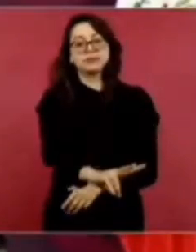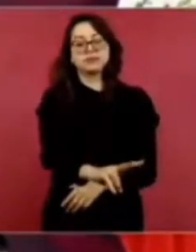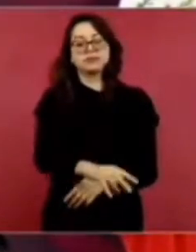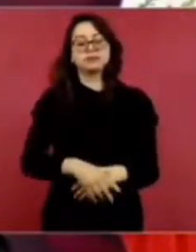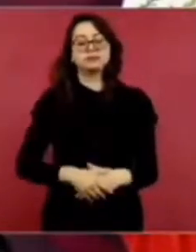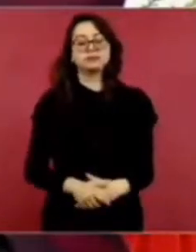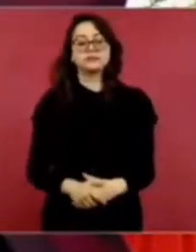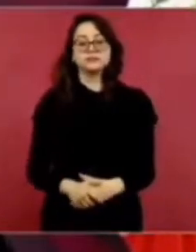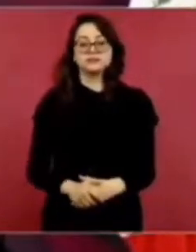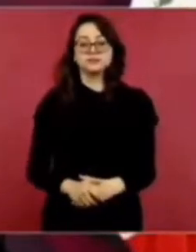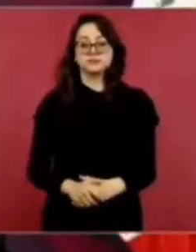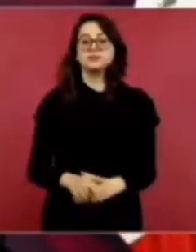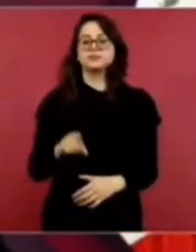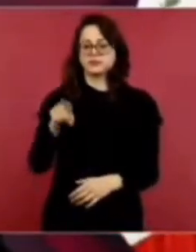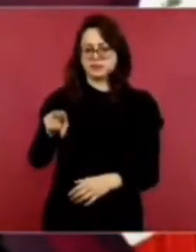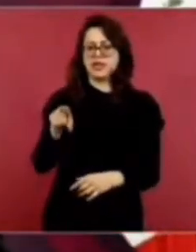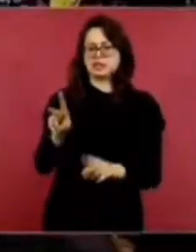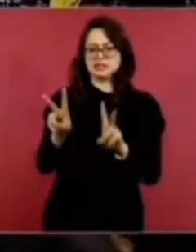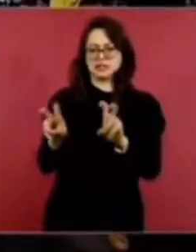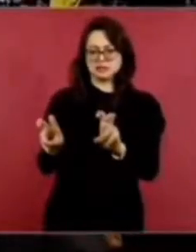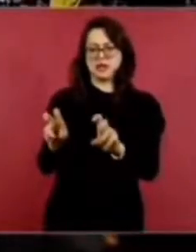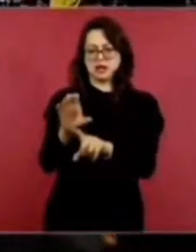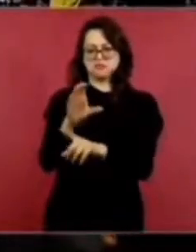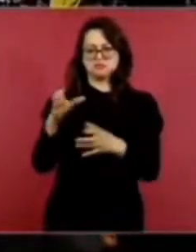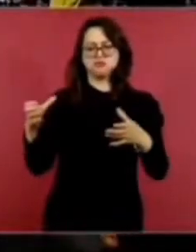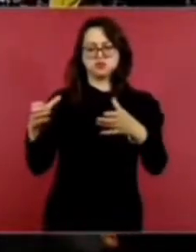A Olegario. Y vemos lo de Excelsior. Lo de la cooperativa, sí.